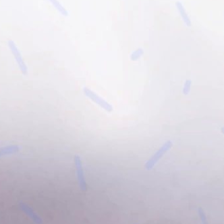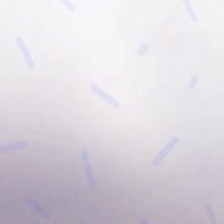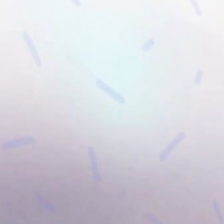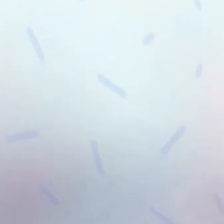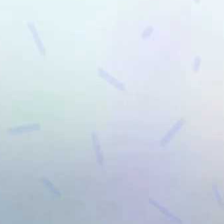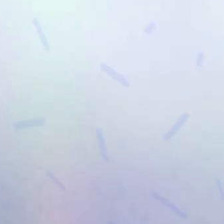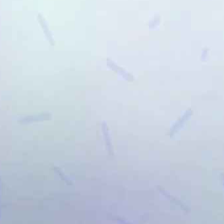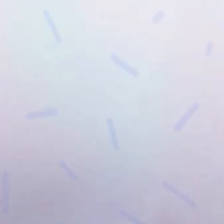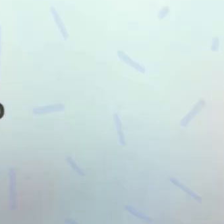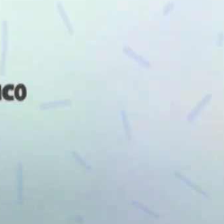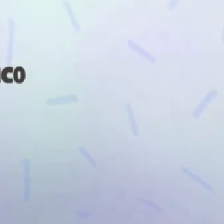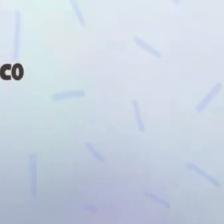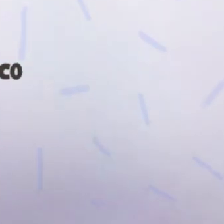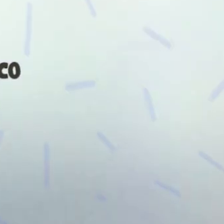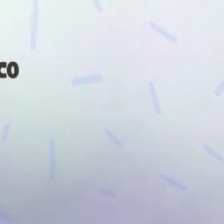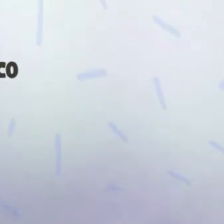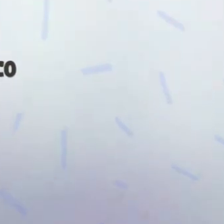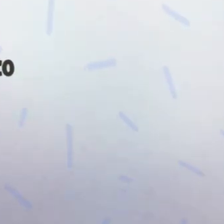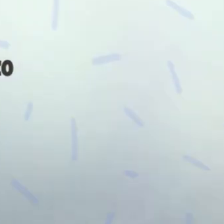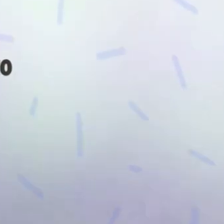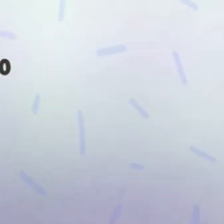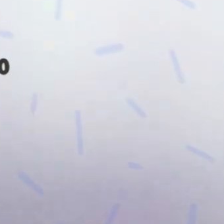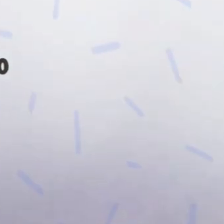y activa tu fuerza. ¡Suprema Corte!